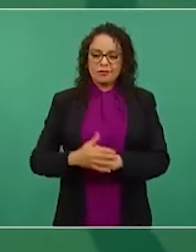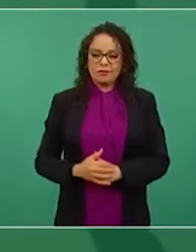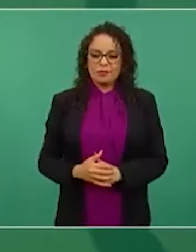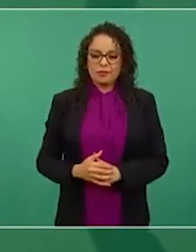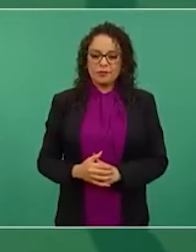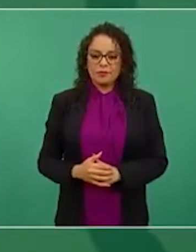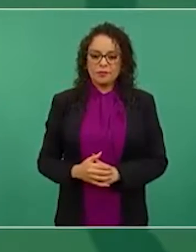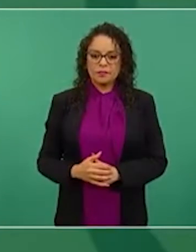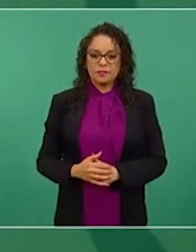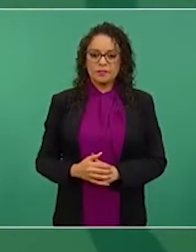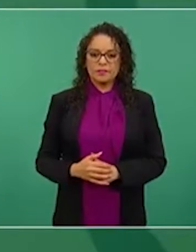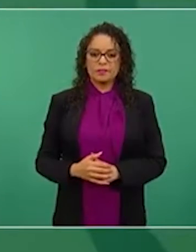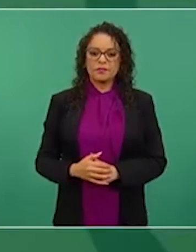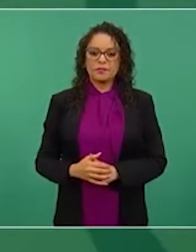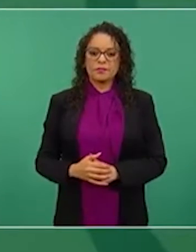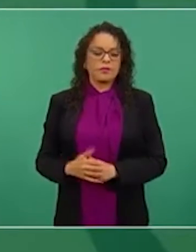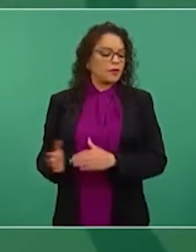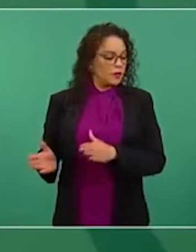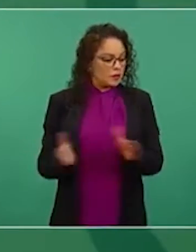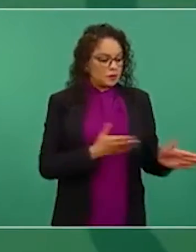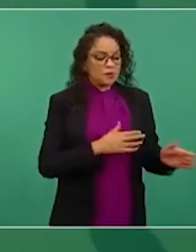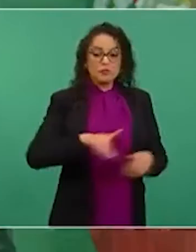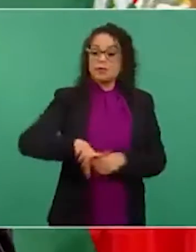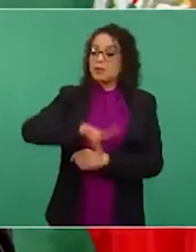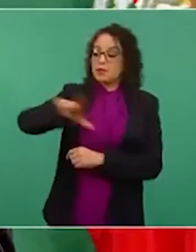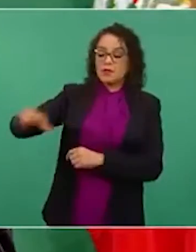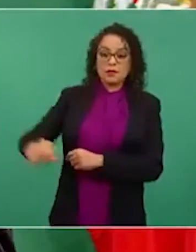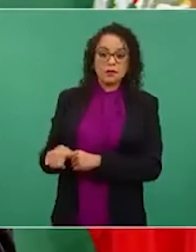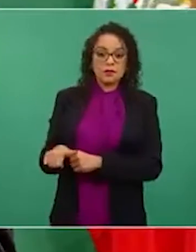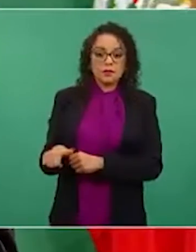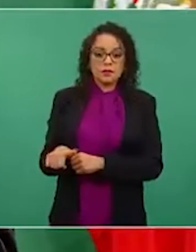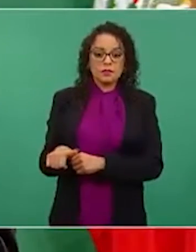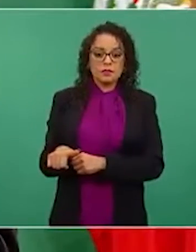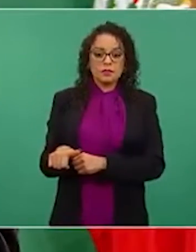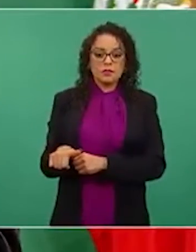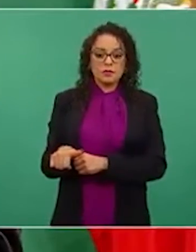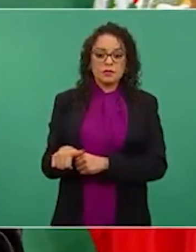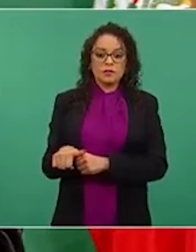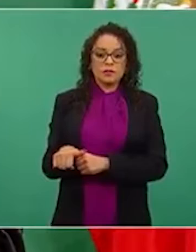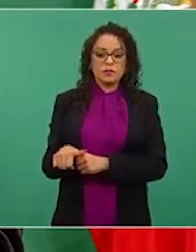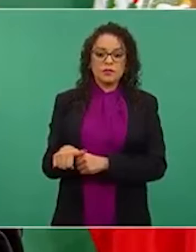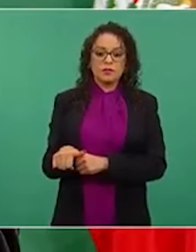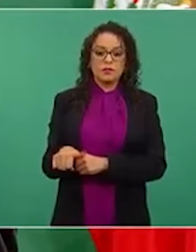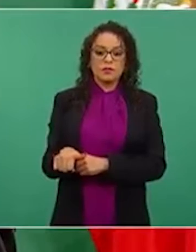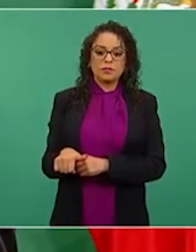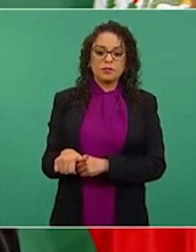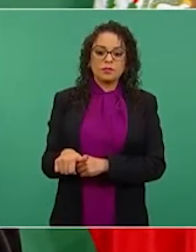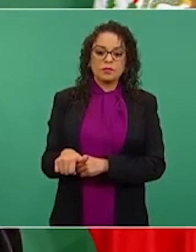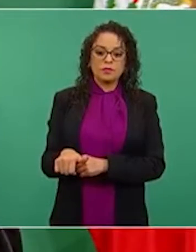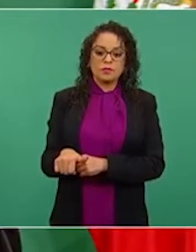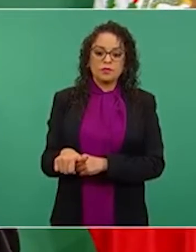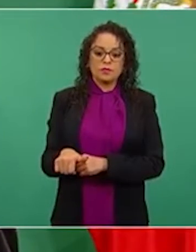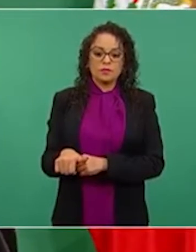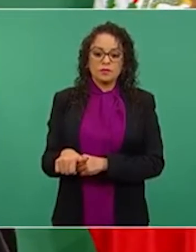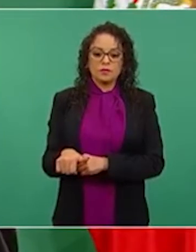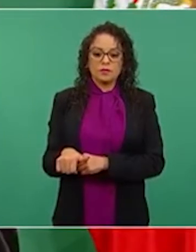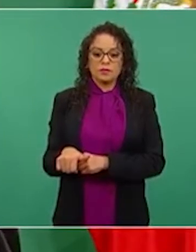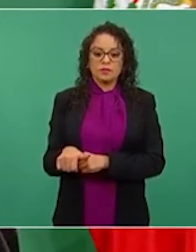ya fue tomada, puesta al servicio